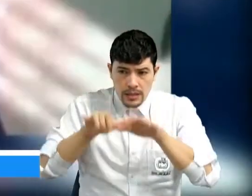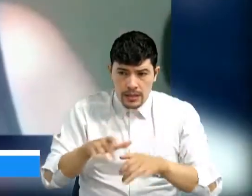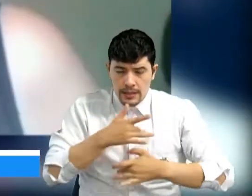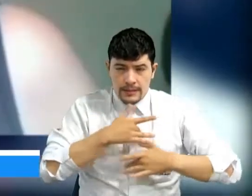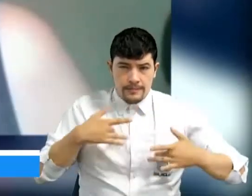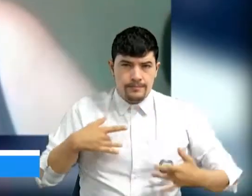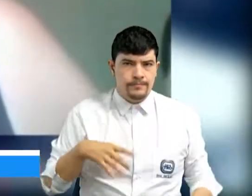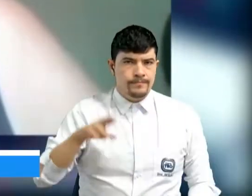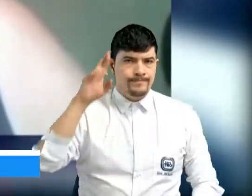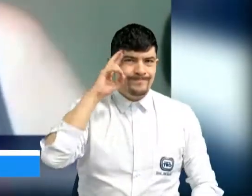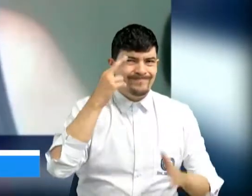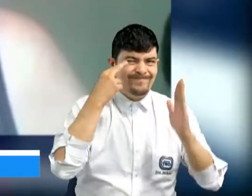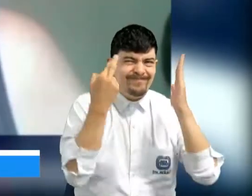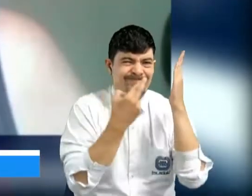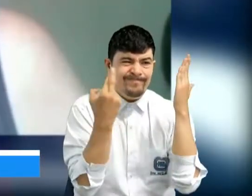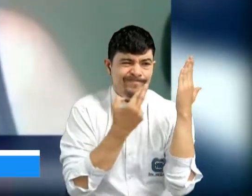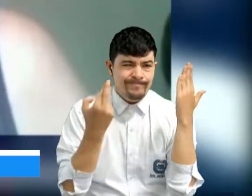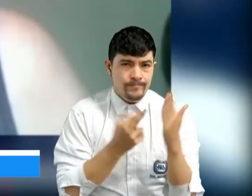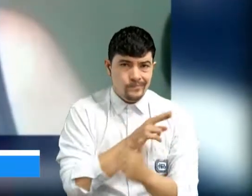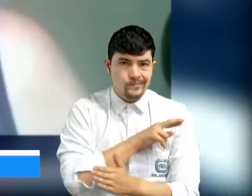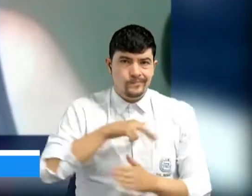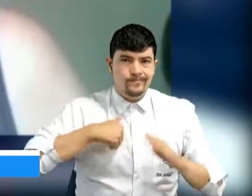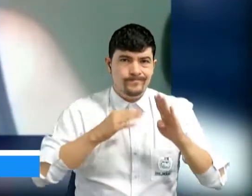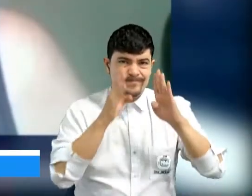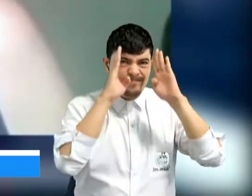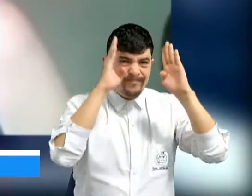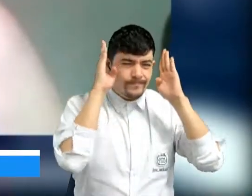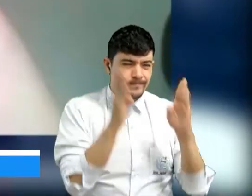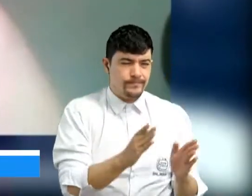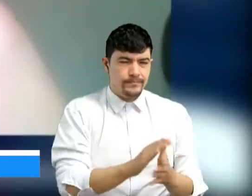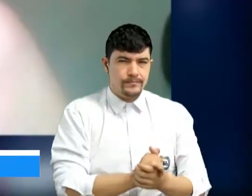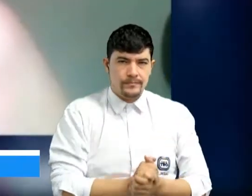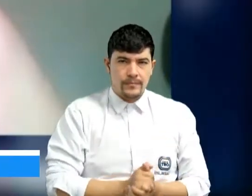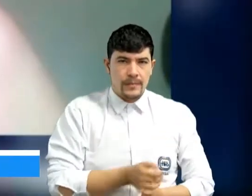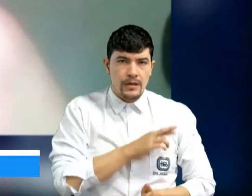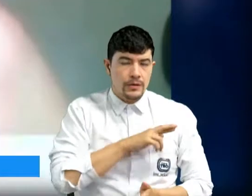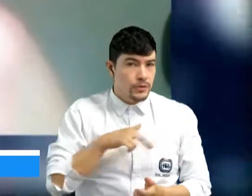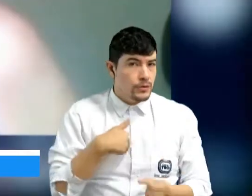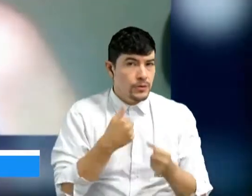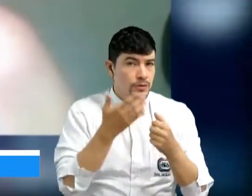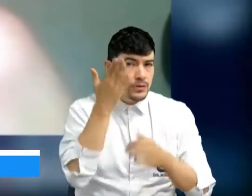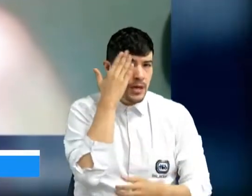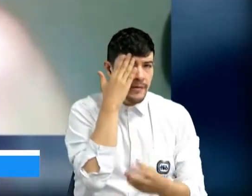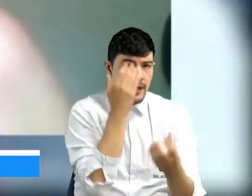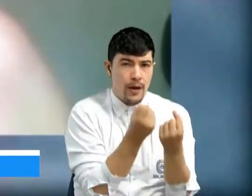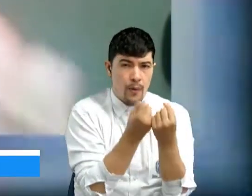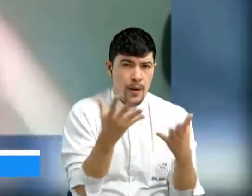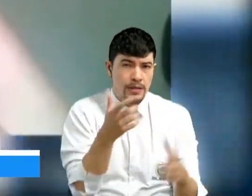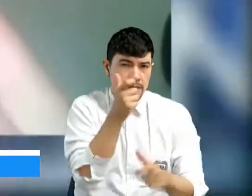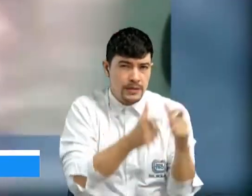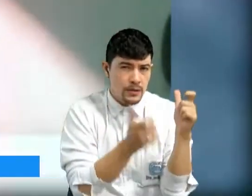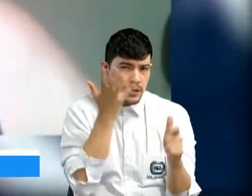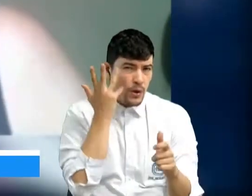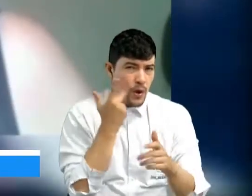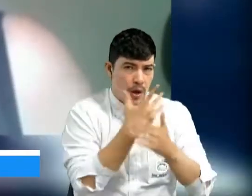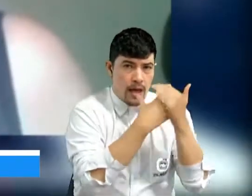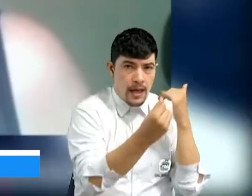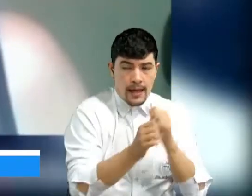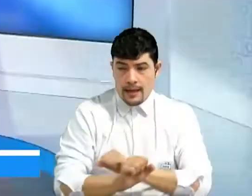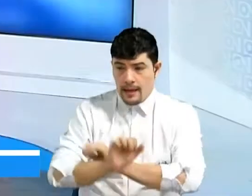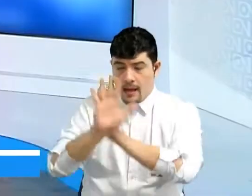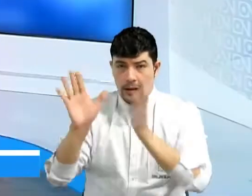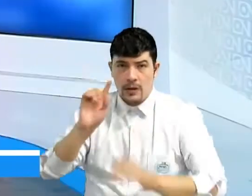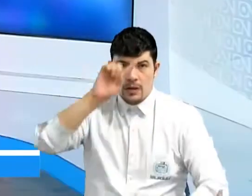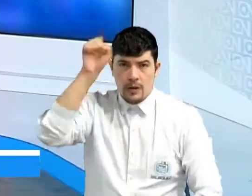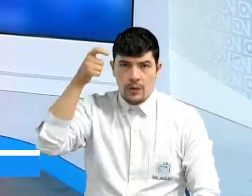eso hemos velado, hemos estado pendiente, tenemos idea cuántas personas se están movilizando día a día. Claro, el gobierno